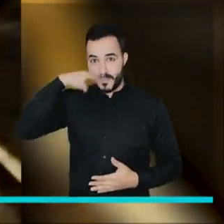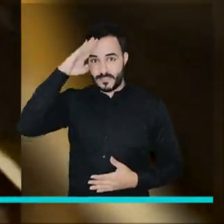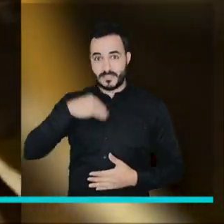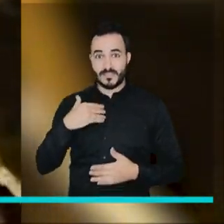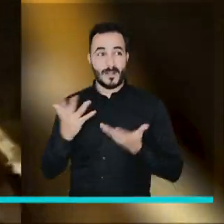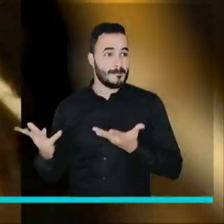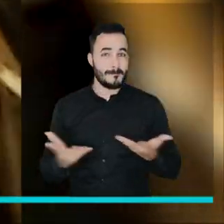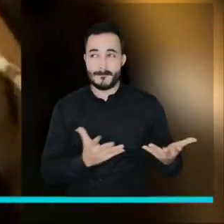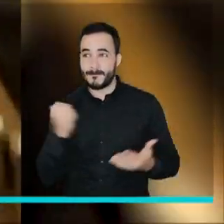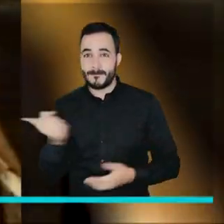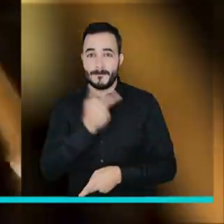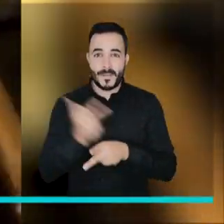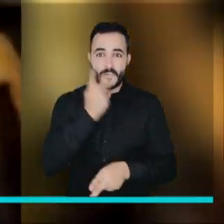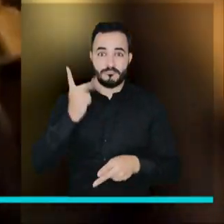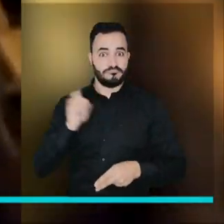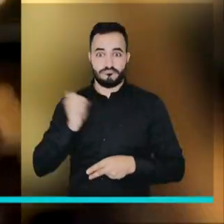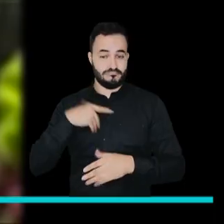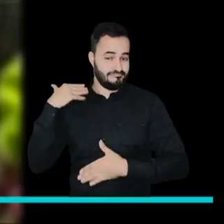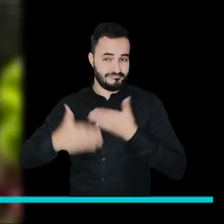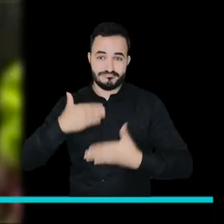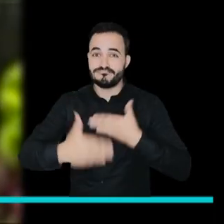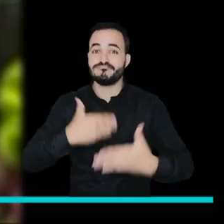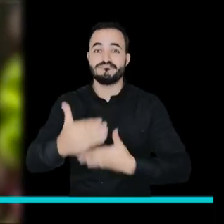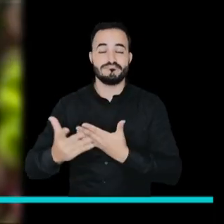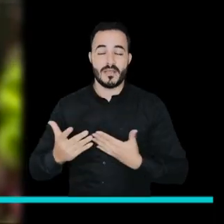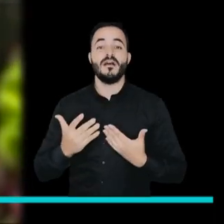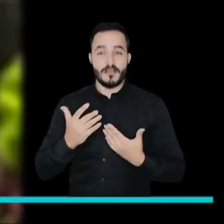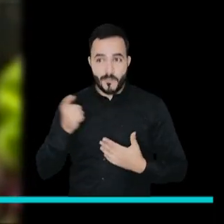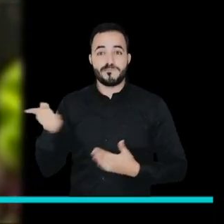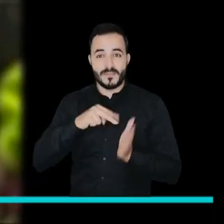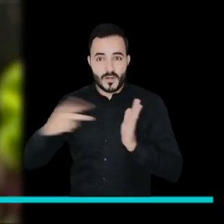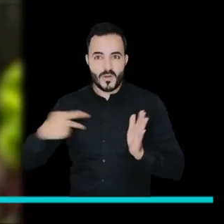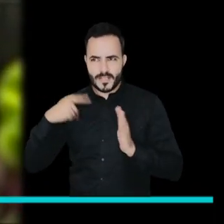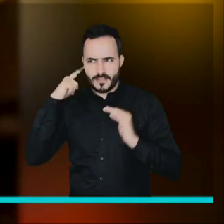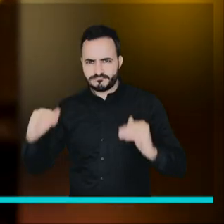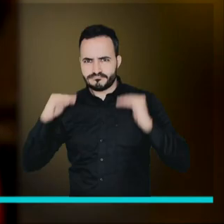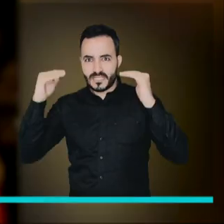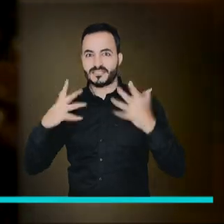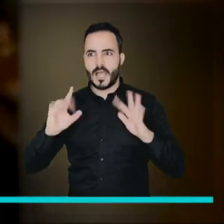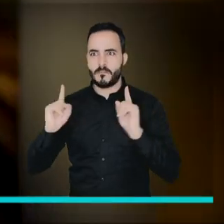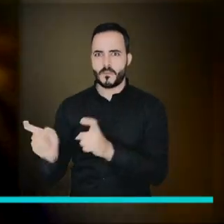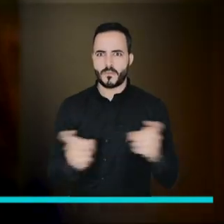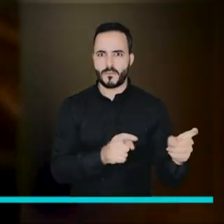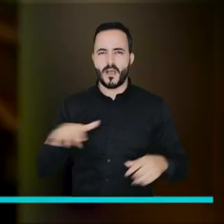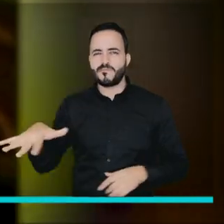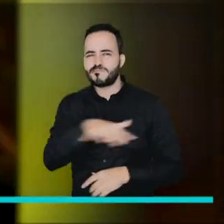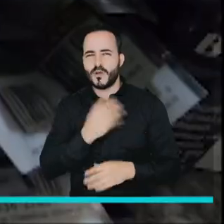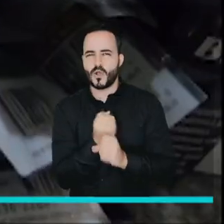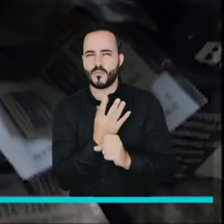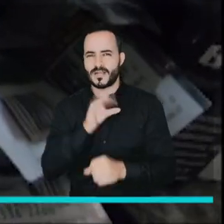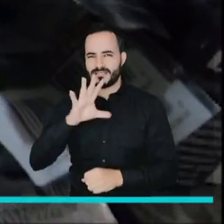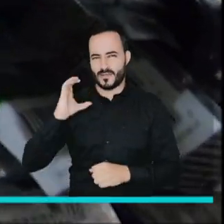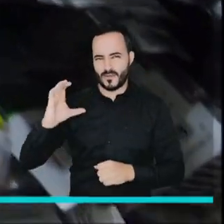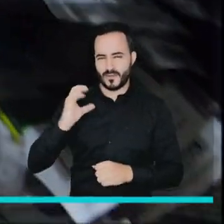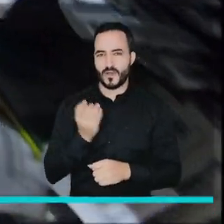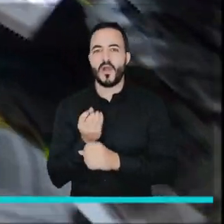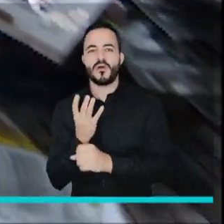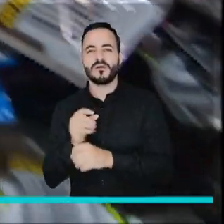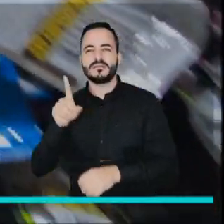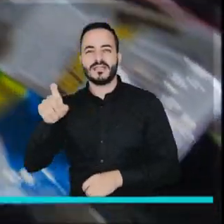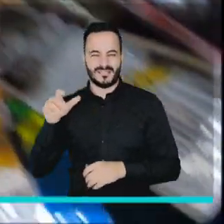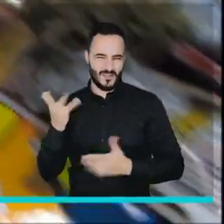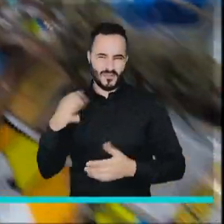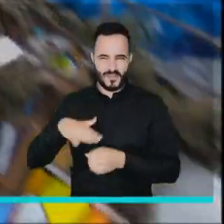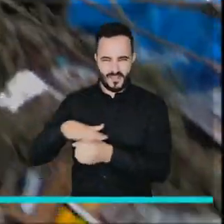Medellín no para en su lucha contra la criminalidad. Con tecnología e inteligencia se logró desmantelar una red de microtráfico que delinquía en las comunas 5